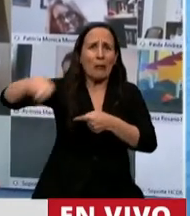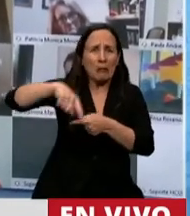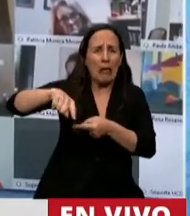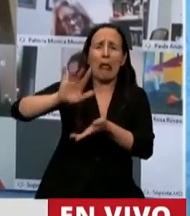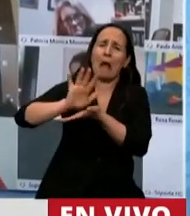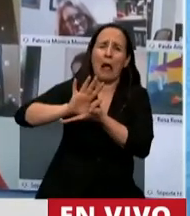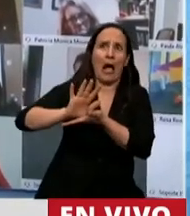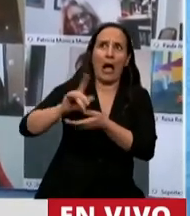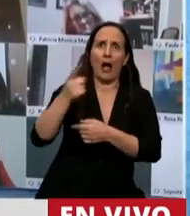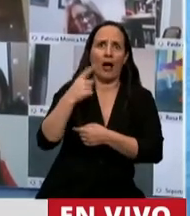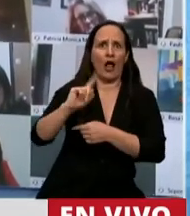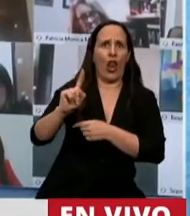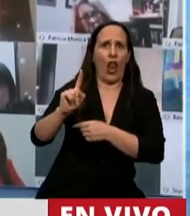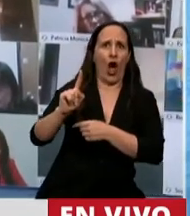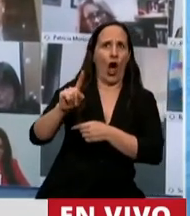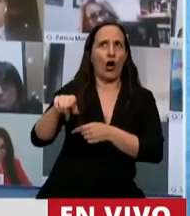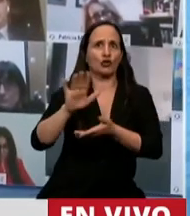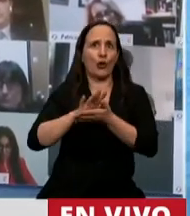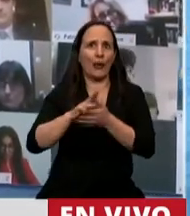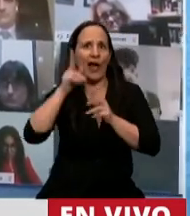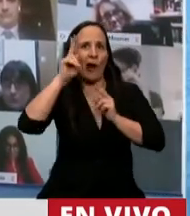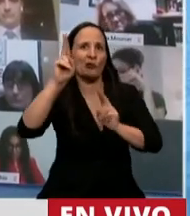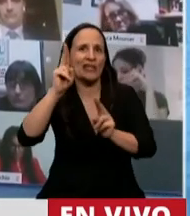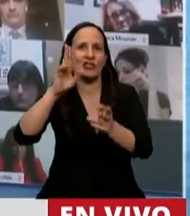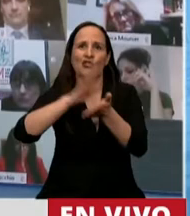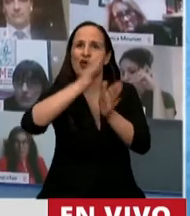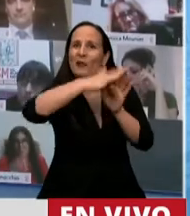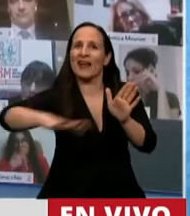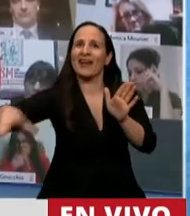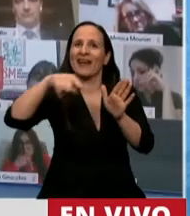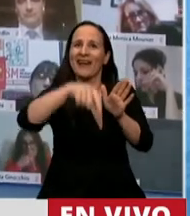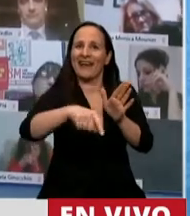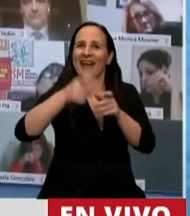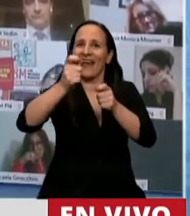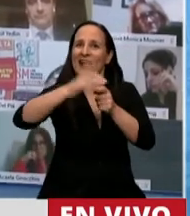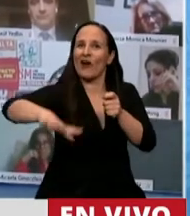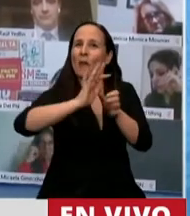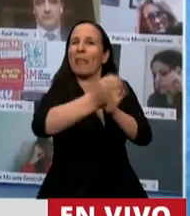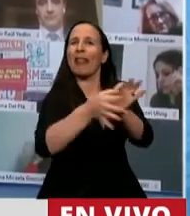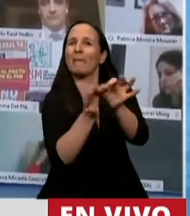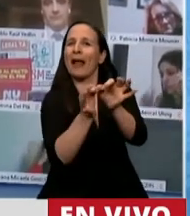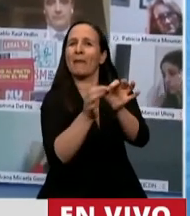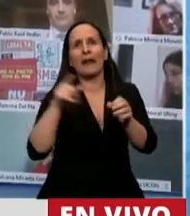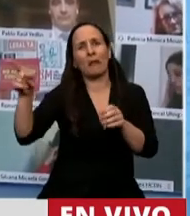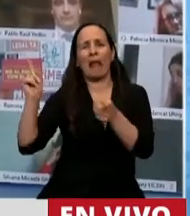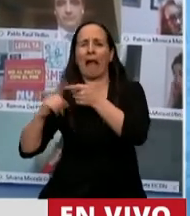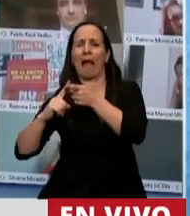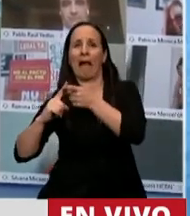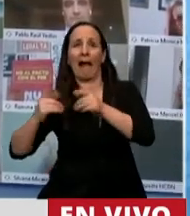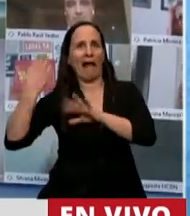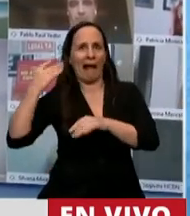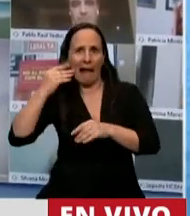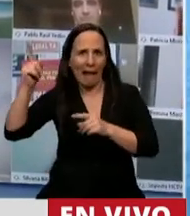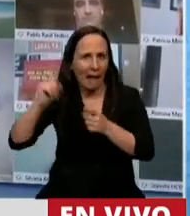negar lo que queremos discutir ahora, que son los permisos de pesca sobre la zona económica exclusiva. Pero no les importa porque hacen